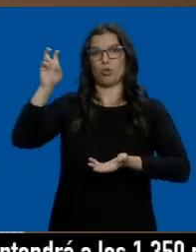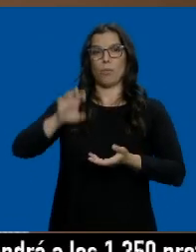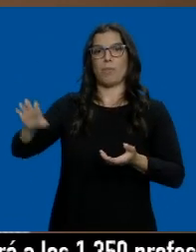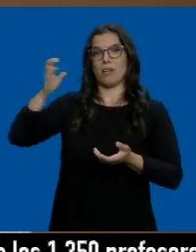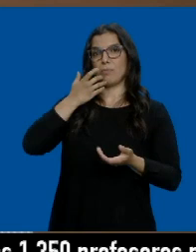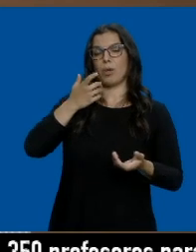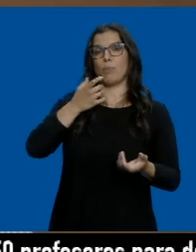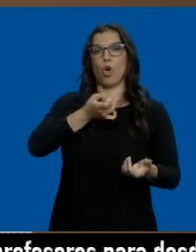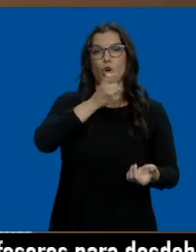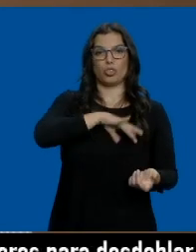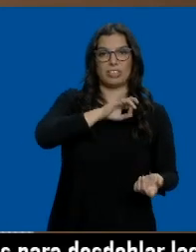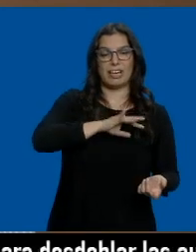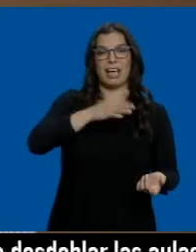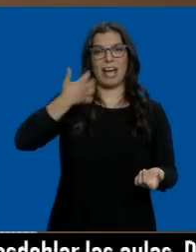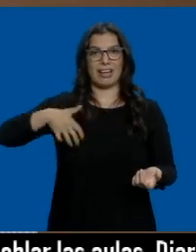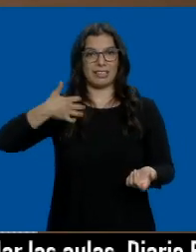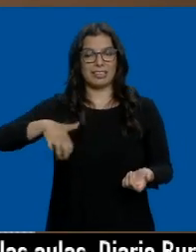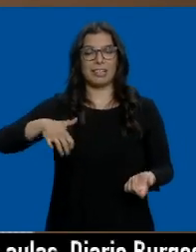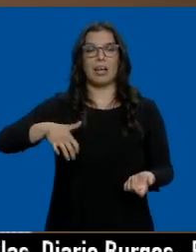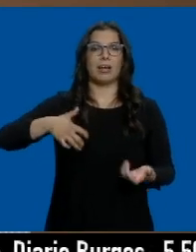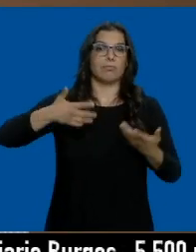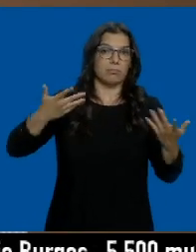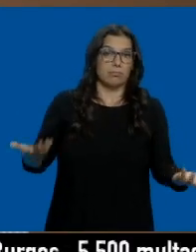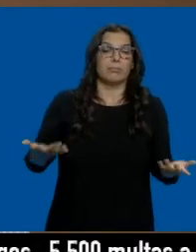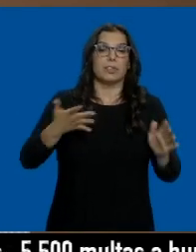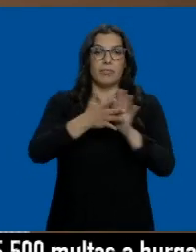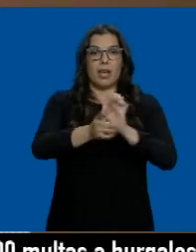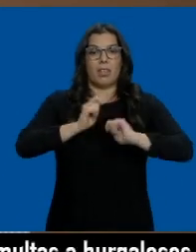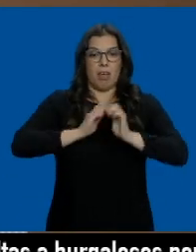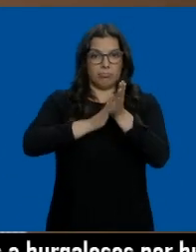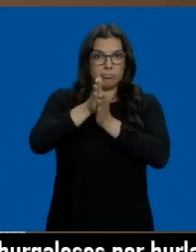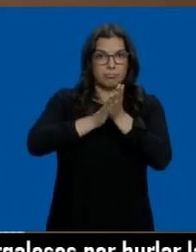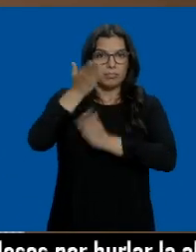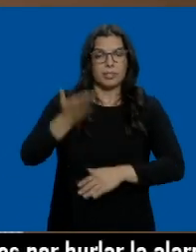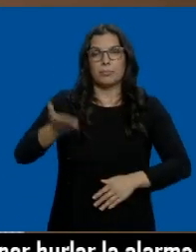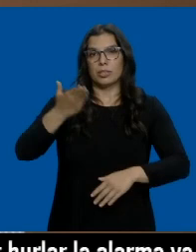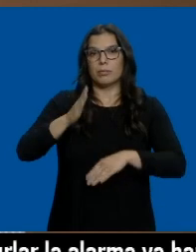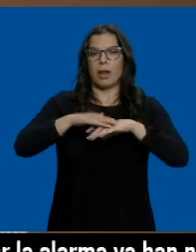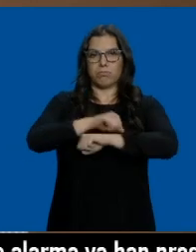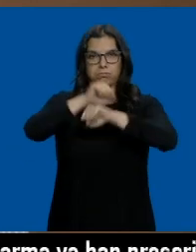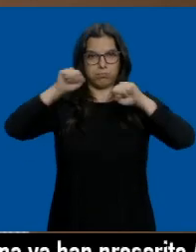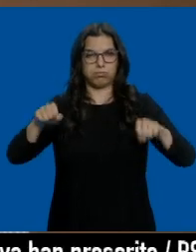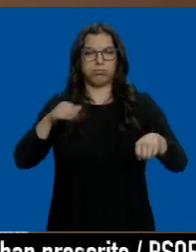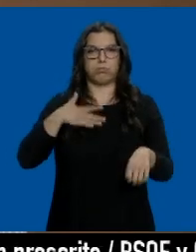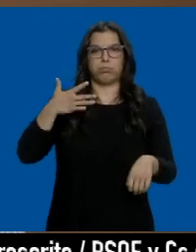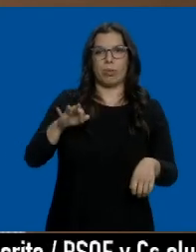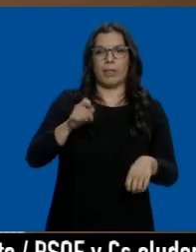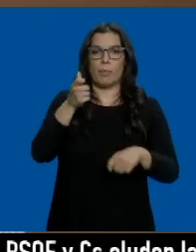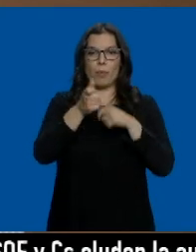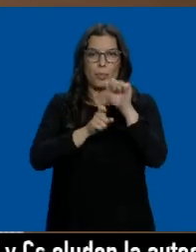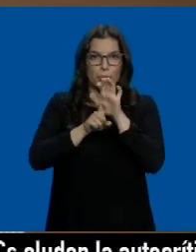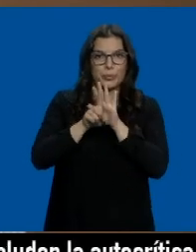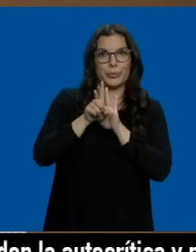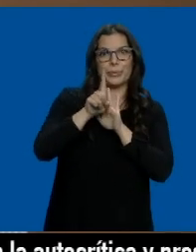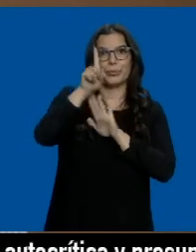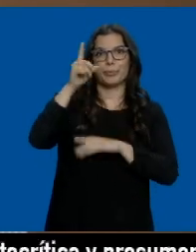ejemplo, como Chile, como Argentina. Y bueno, supone ahora un estímulo muy importante para salir reforzados, para ir recuperando